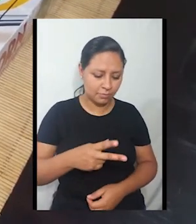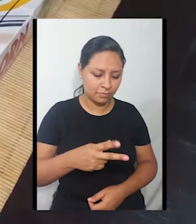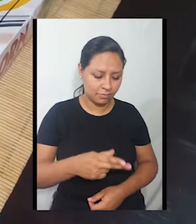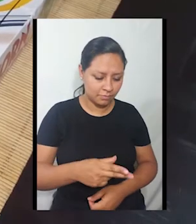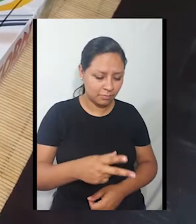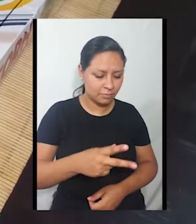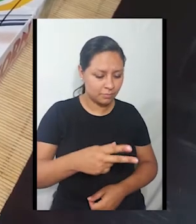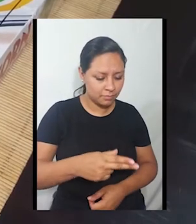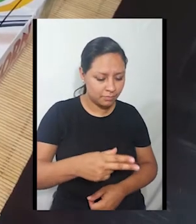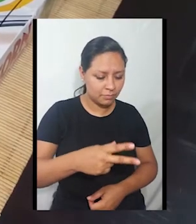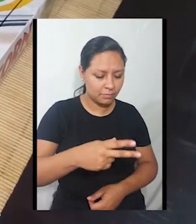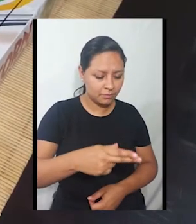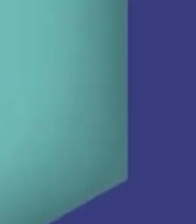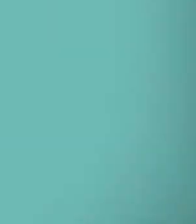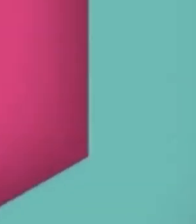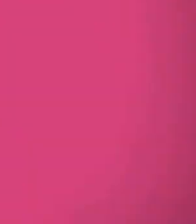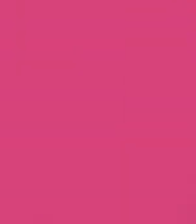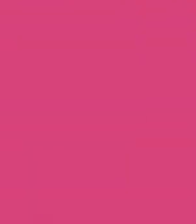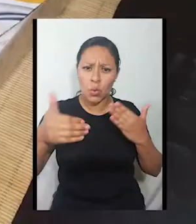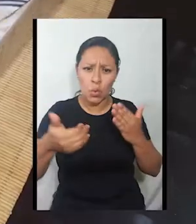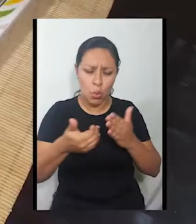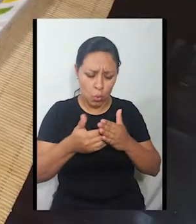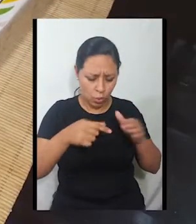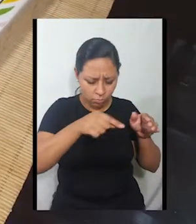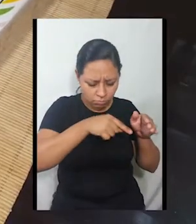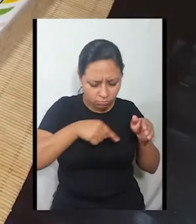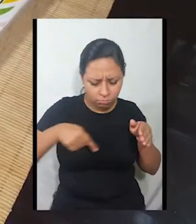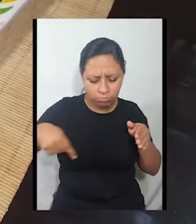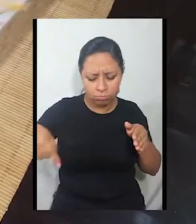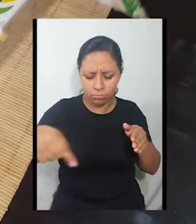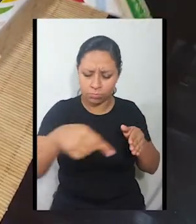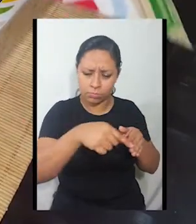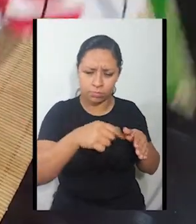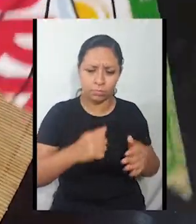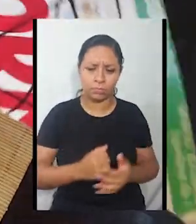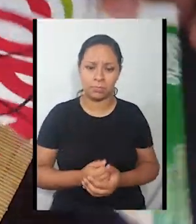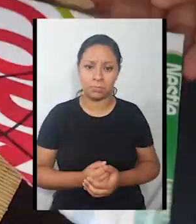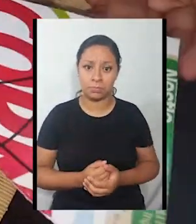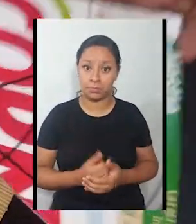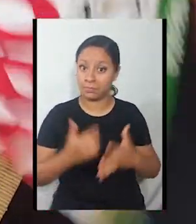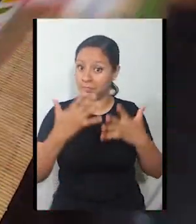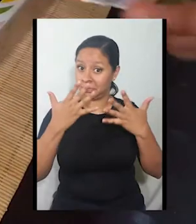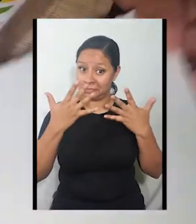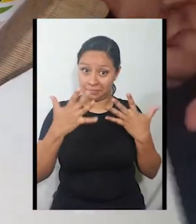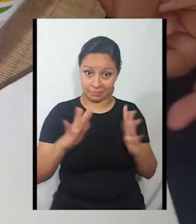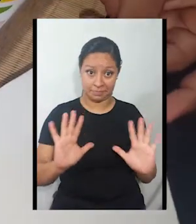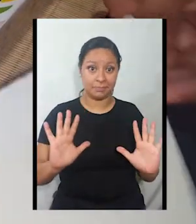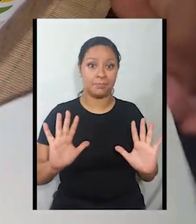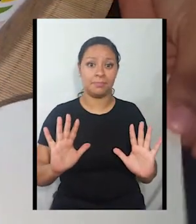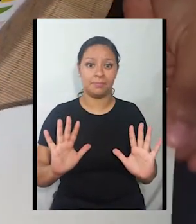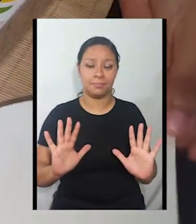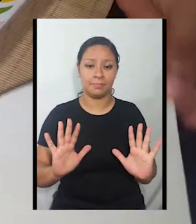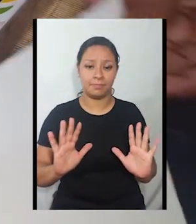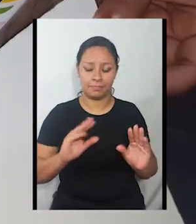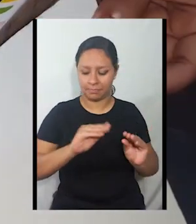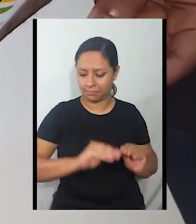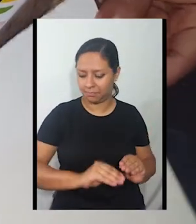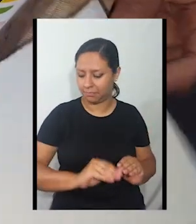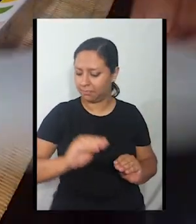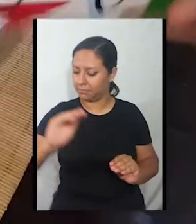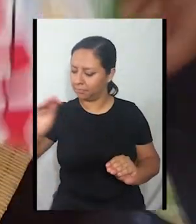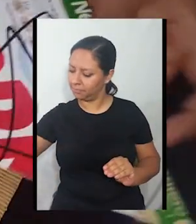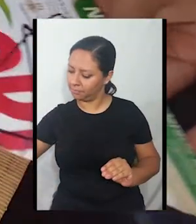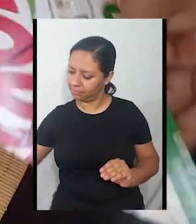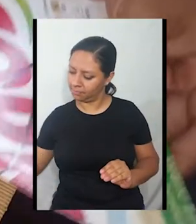todo el centro de la caja. Una vez que terminemos de cortar, retiramos el pedazo